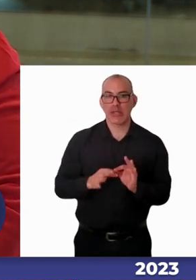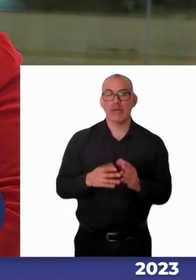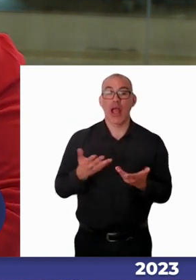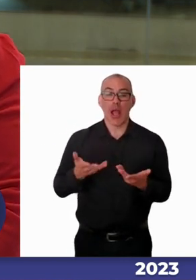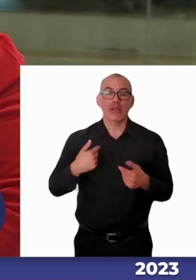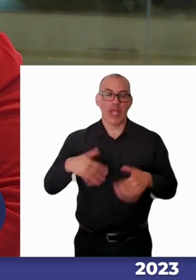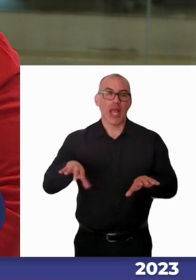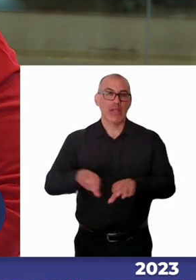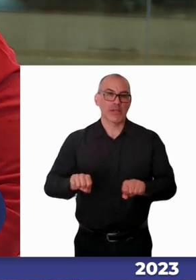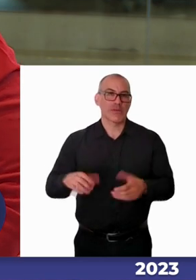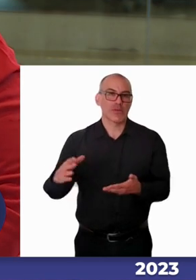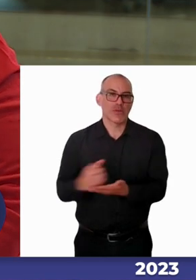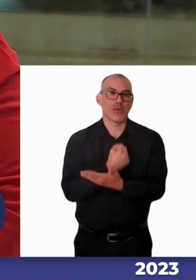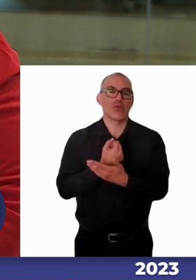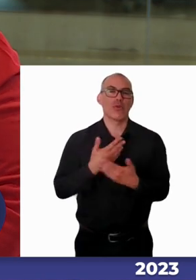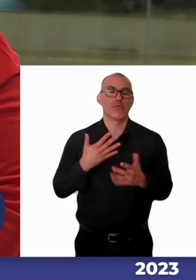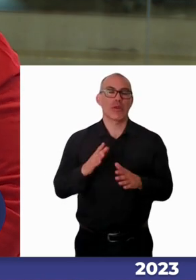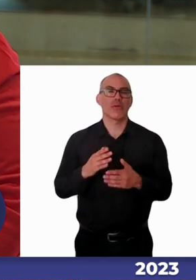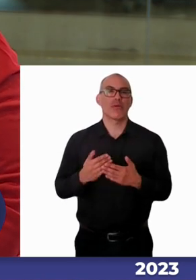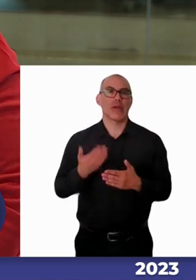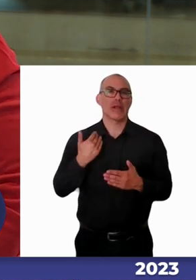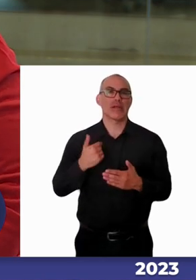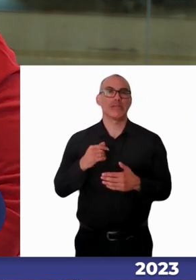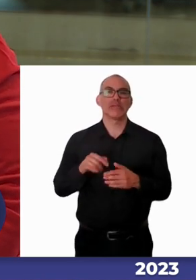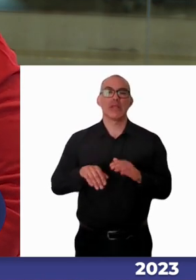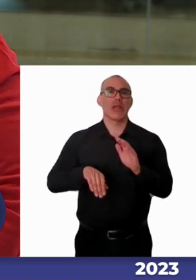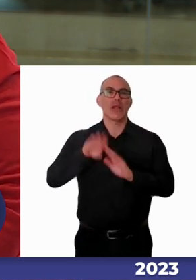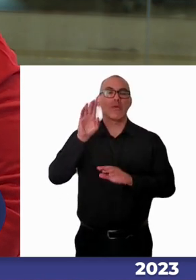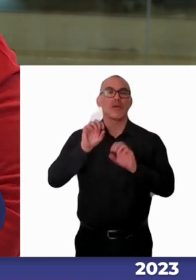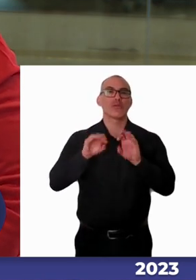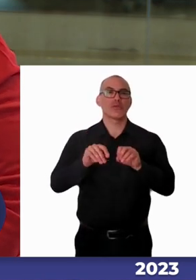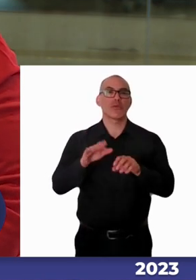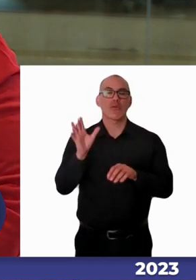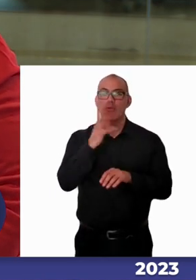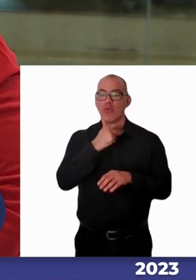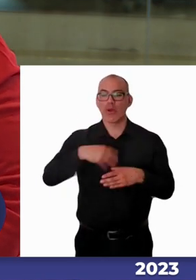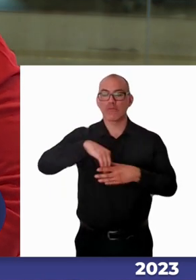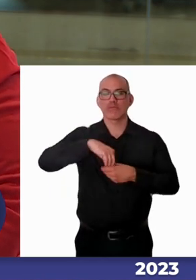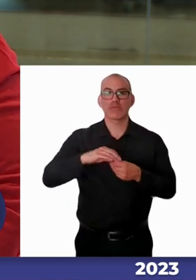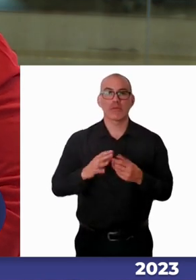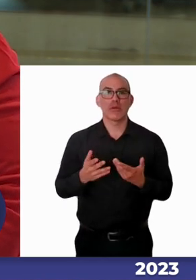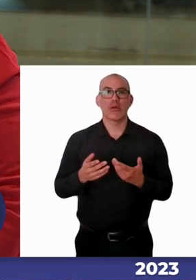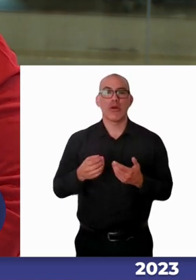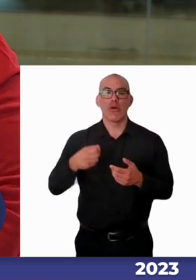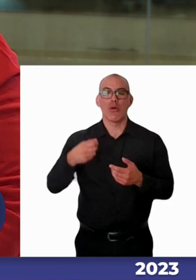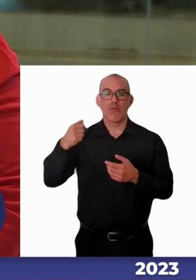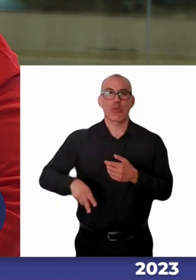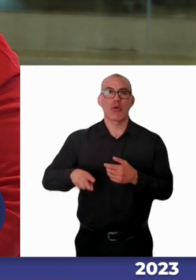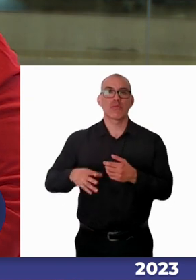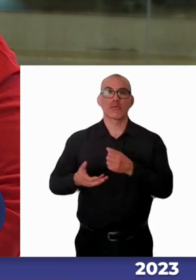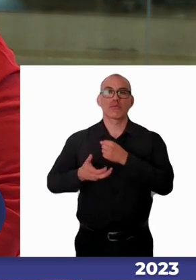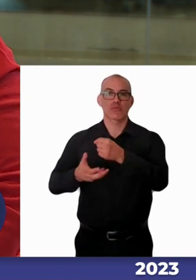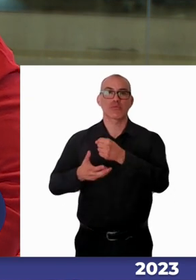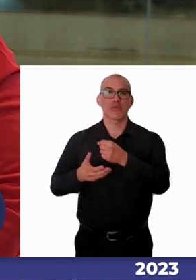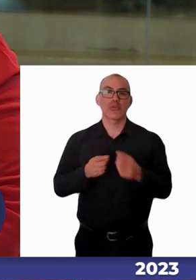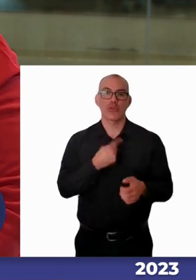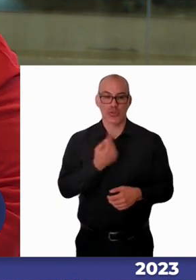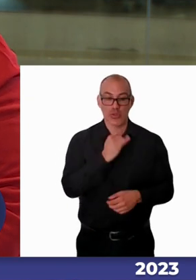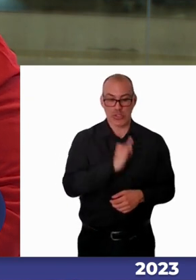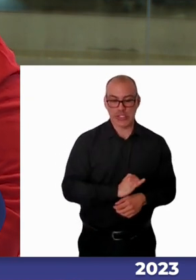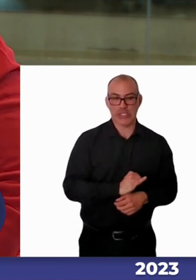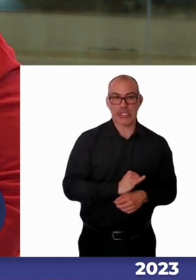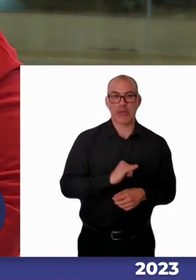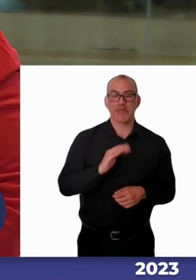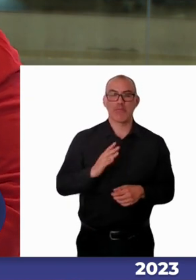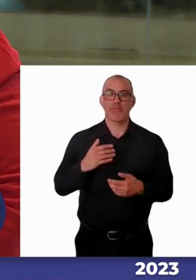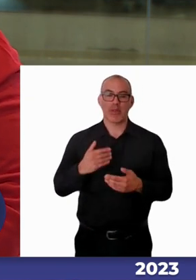generalmente las instituciones de educación superior no cuentan con el recurso intrínseco desde recursos propios, nosotros sí, pero hubo una lucha detrás